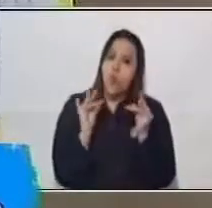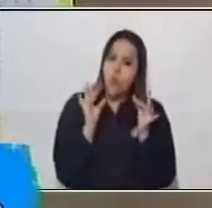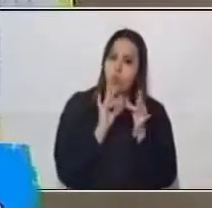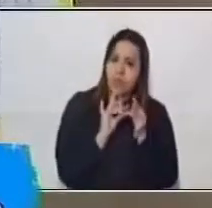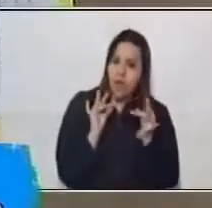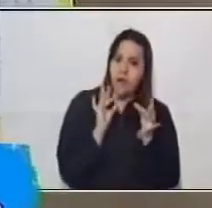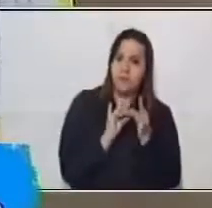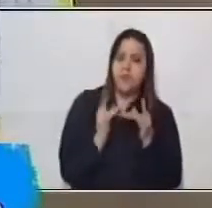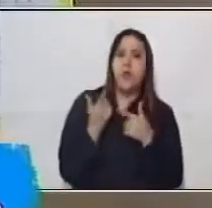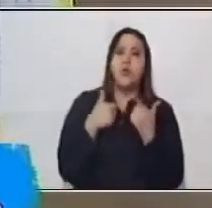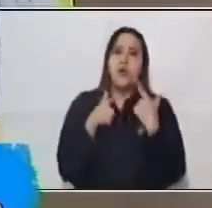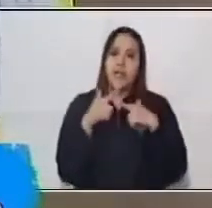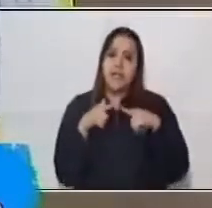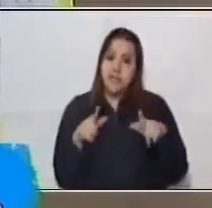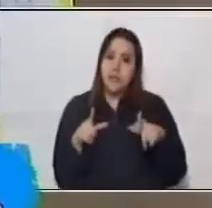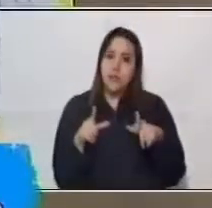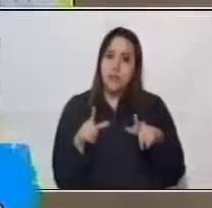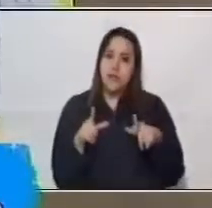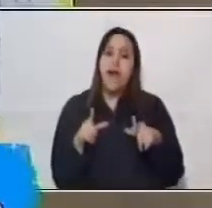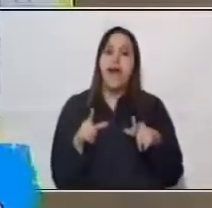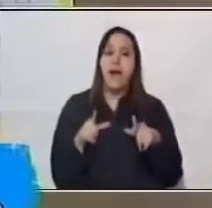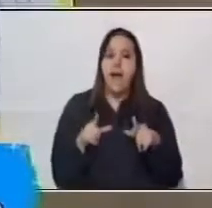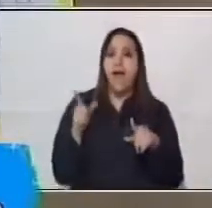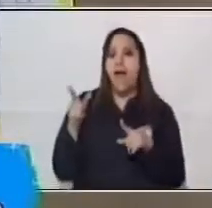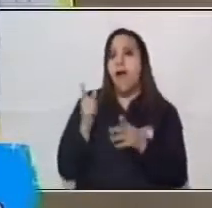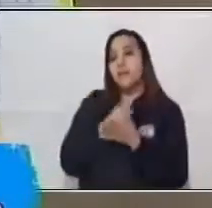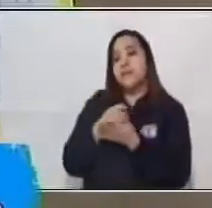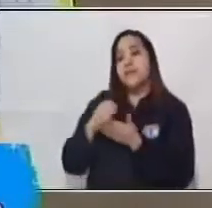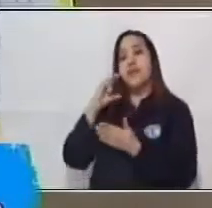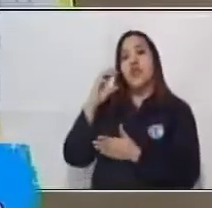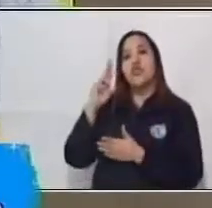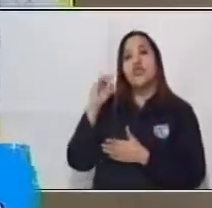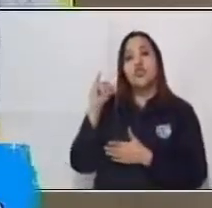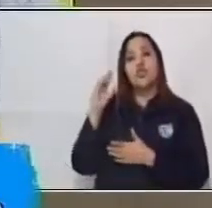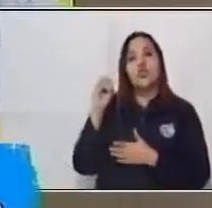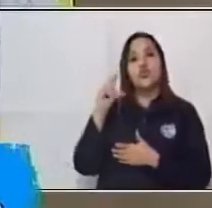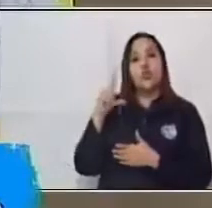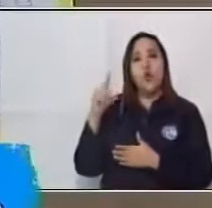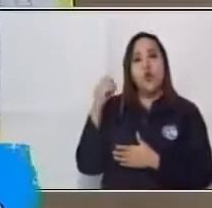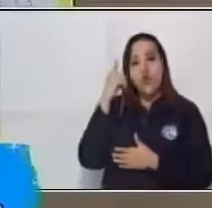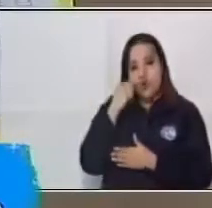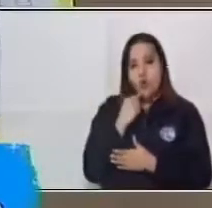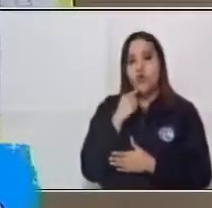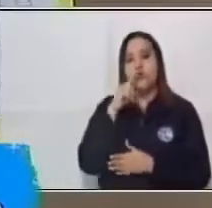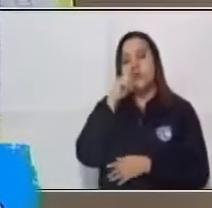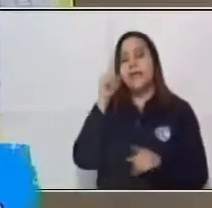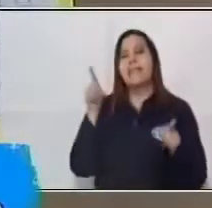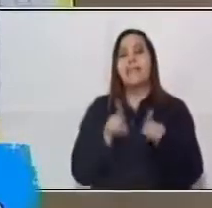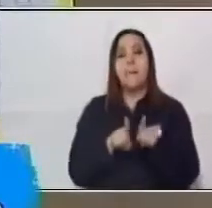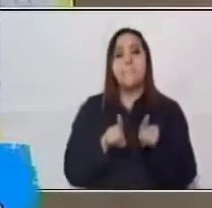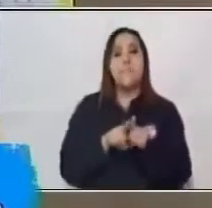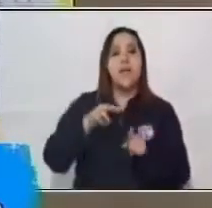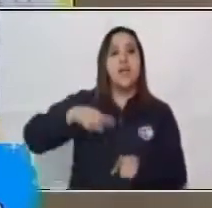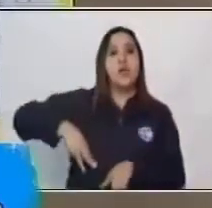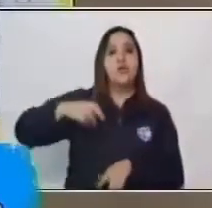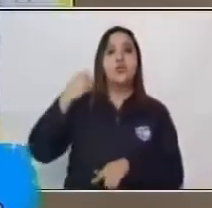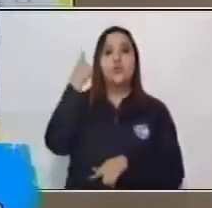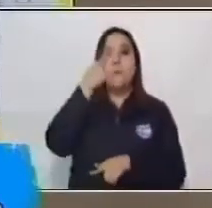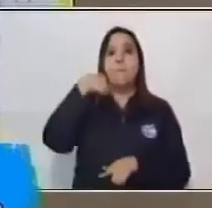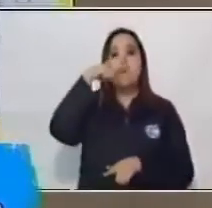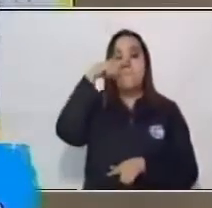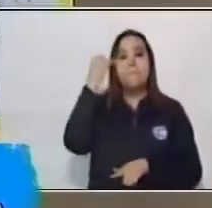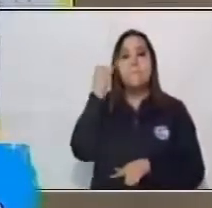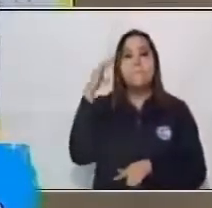fueron entre criollos, ¿verdad? los que escribieron y también mestizos porque había surgido pues ya